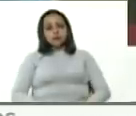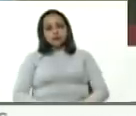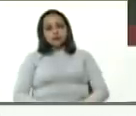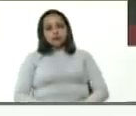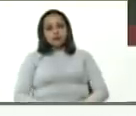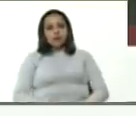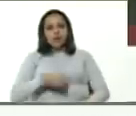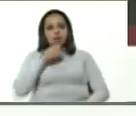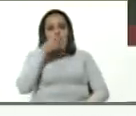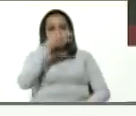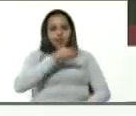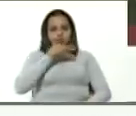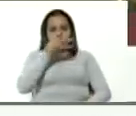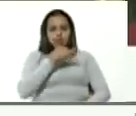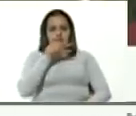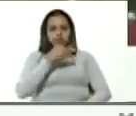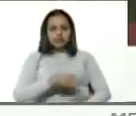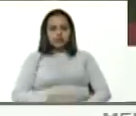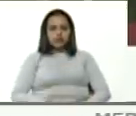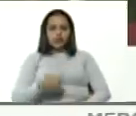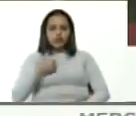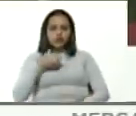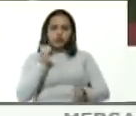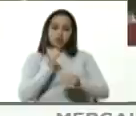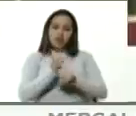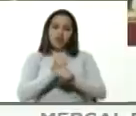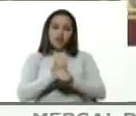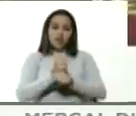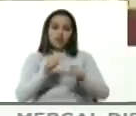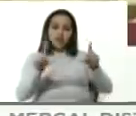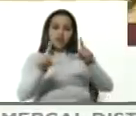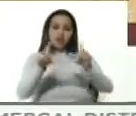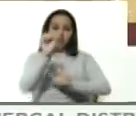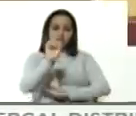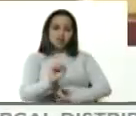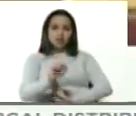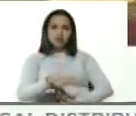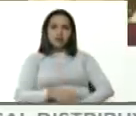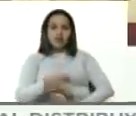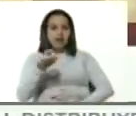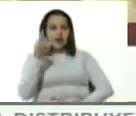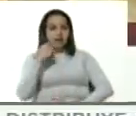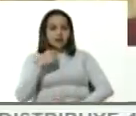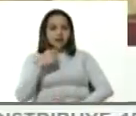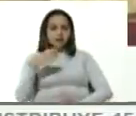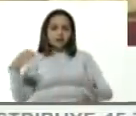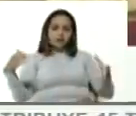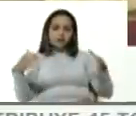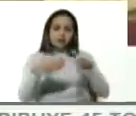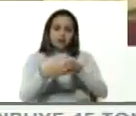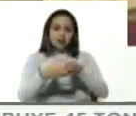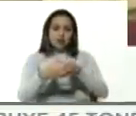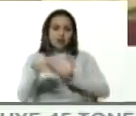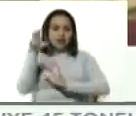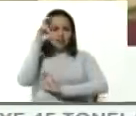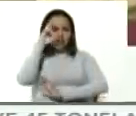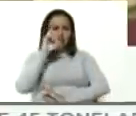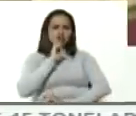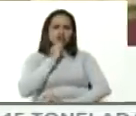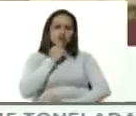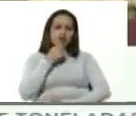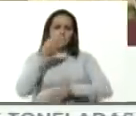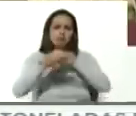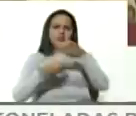Buenas tardes, Lisanda Andrés de Telesur. Traigo dos preguntas, canciller, ayer cuando usted se reunía con Lavrov adelantaba que hoy iba a tener una